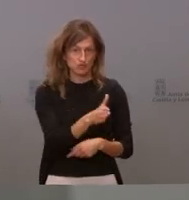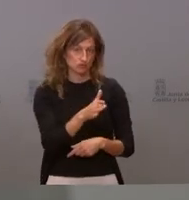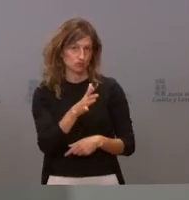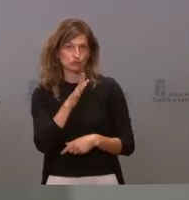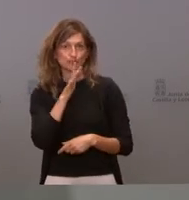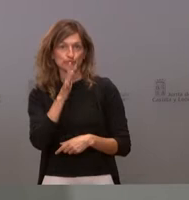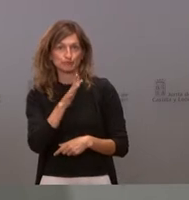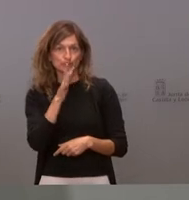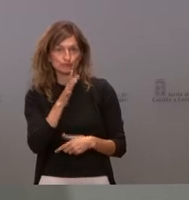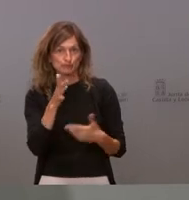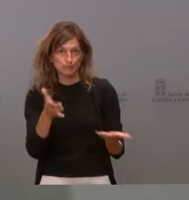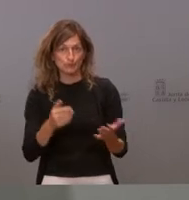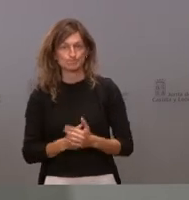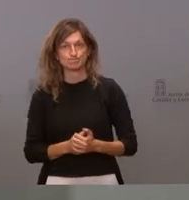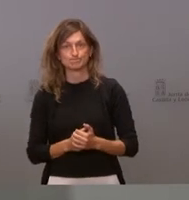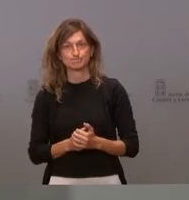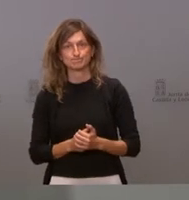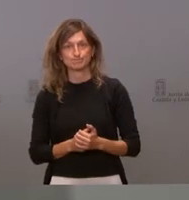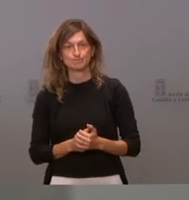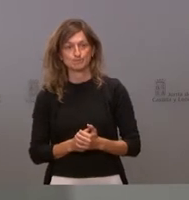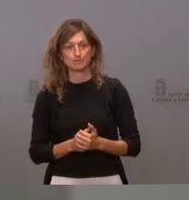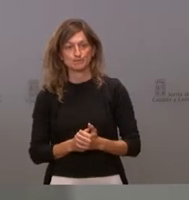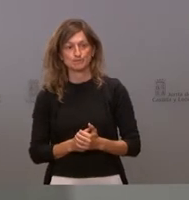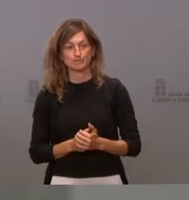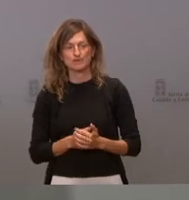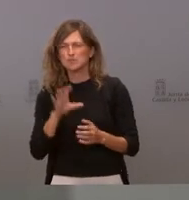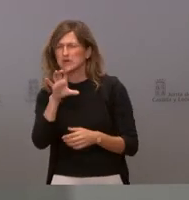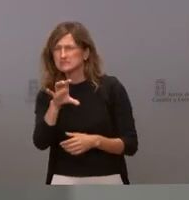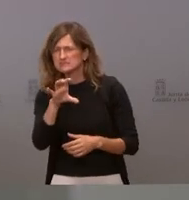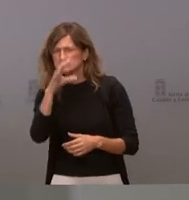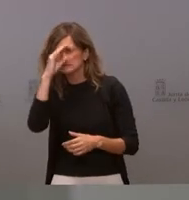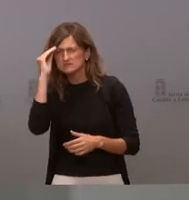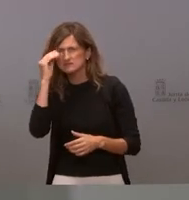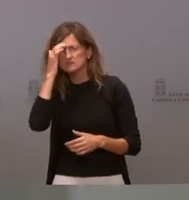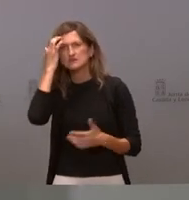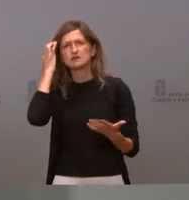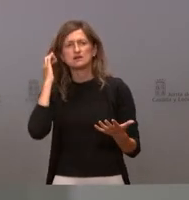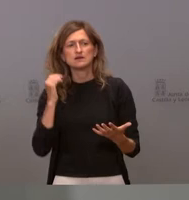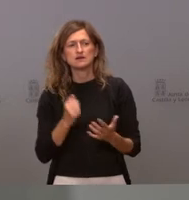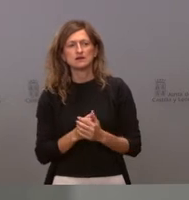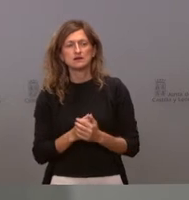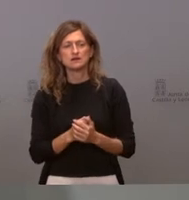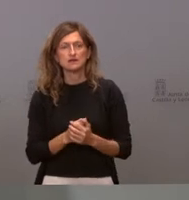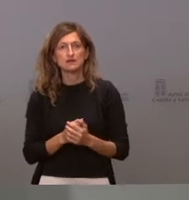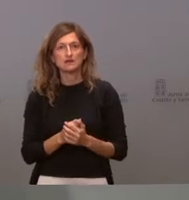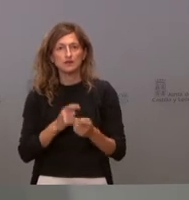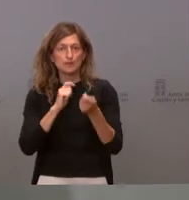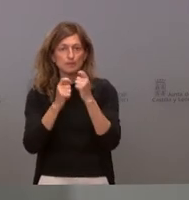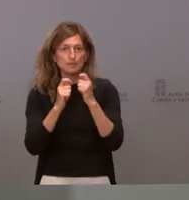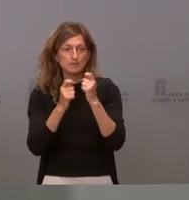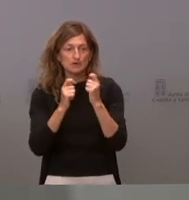David Berriain y el periodista